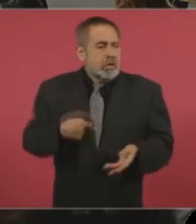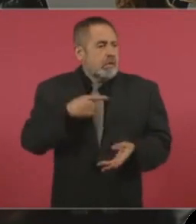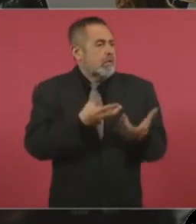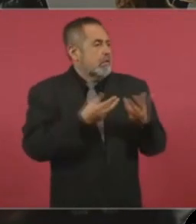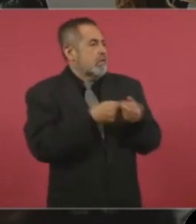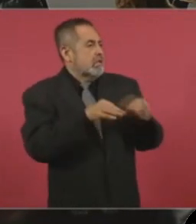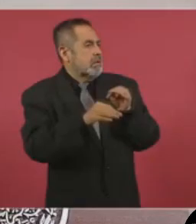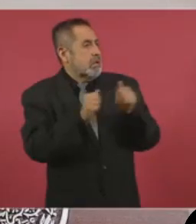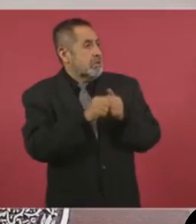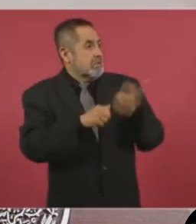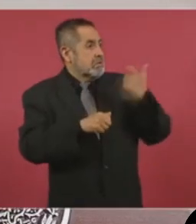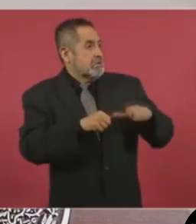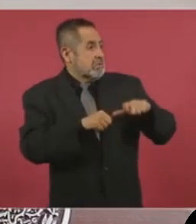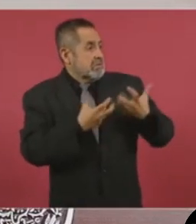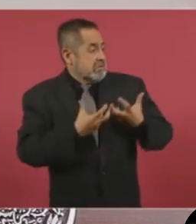Para los de arriba.